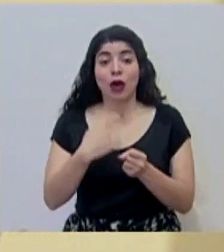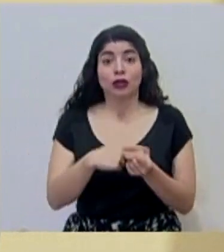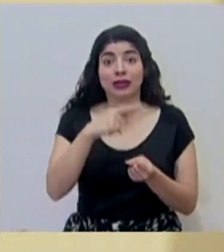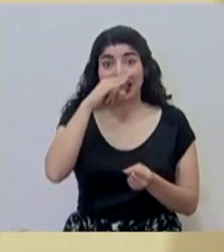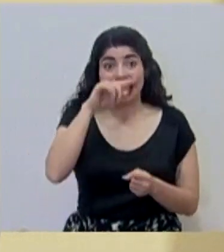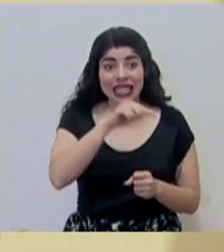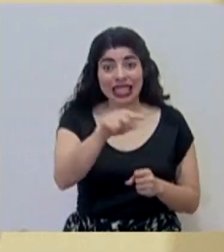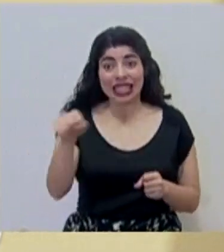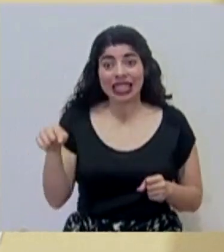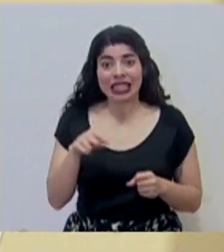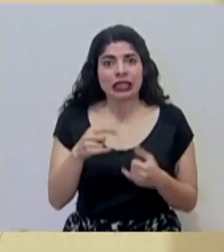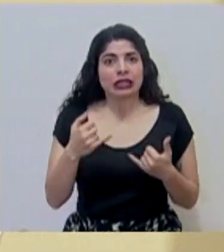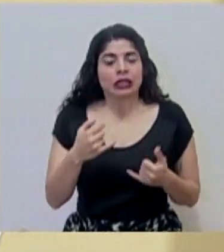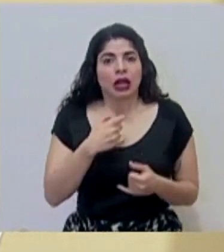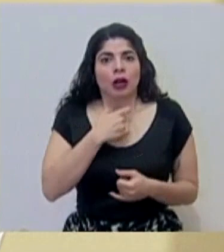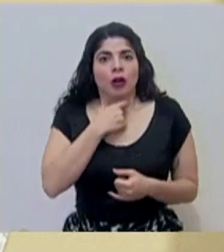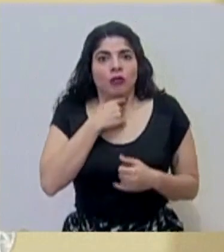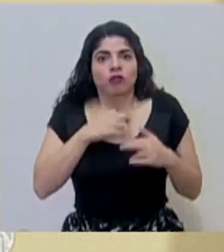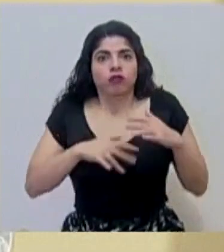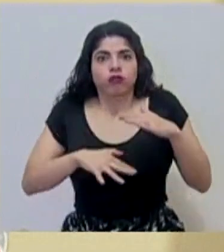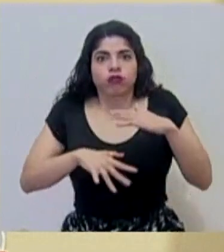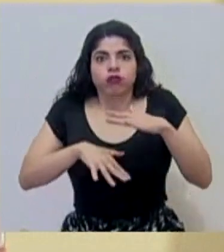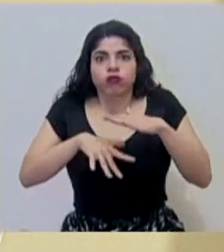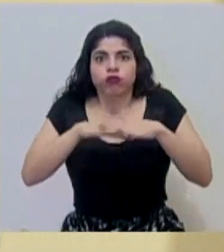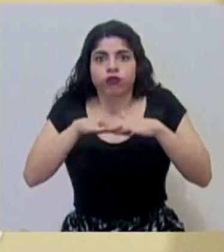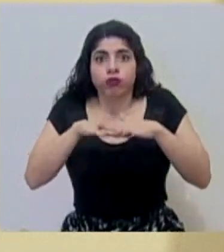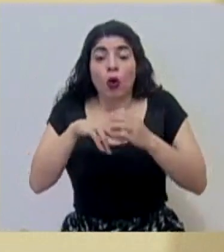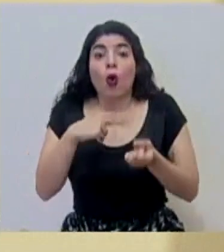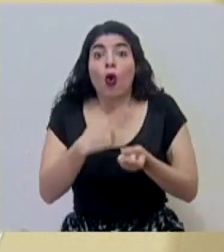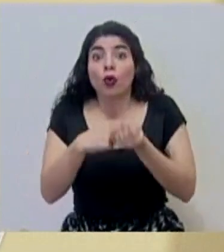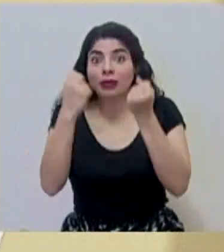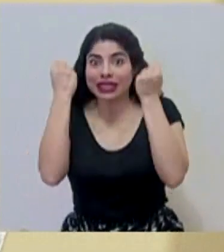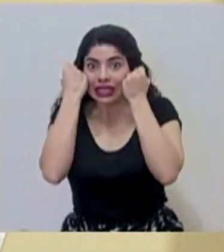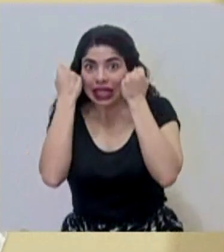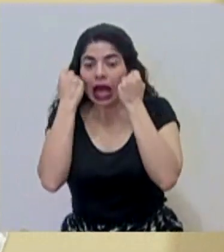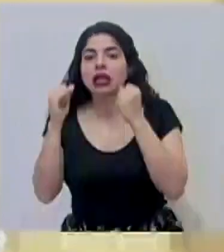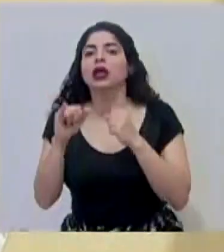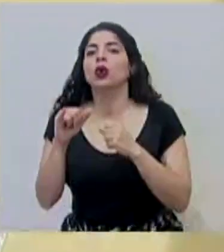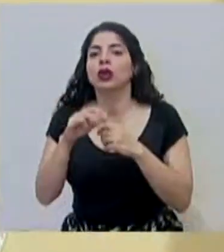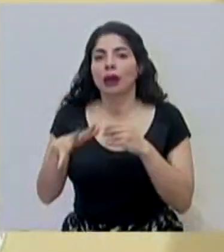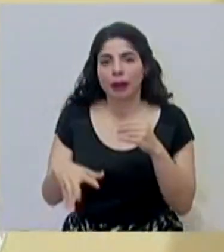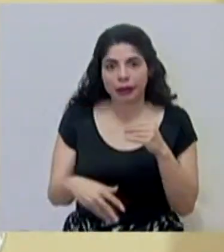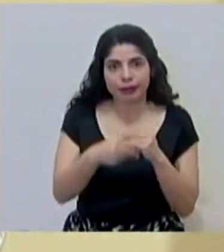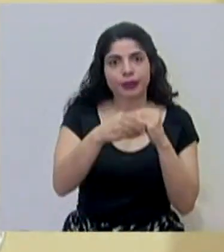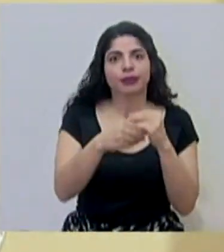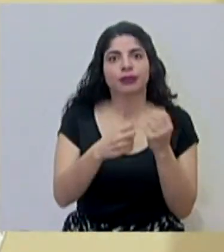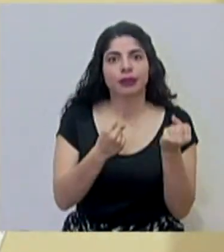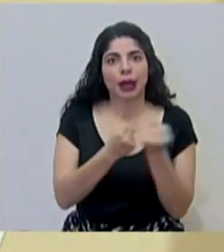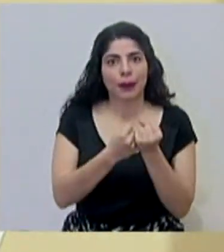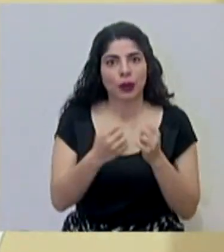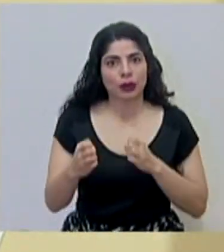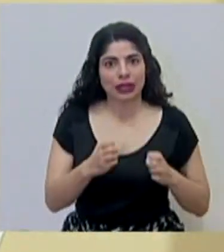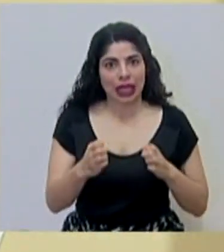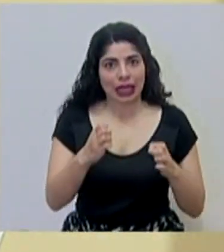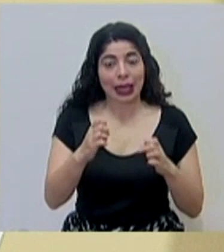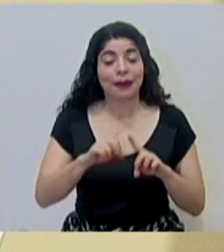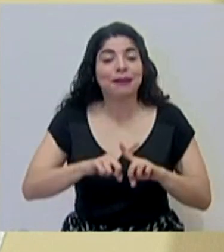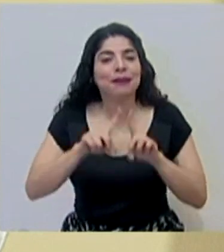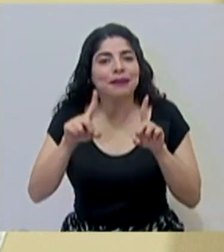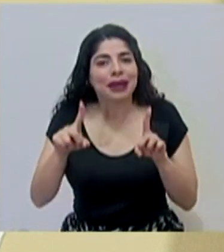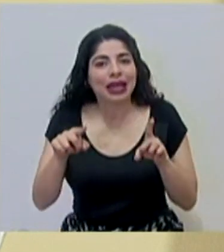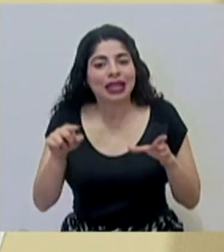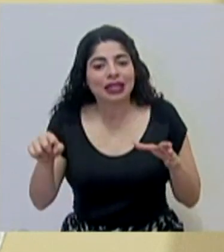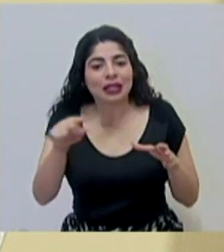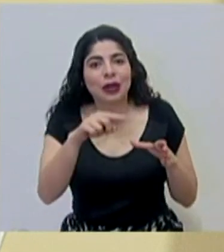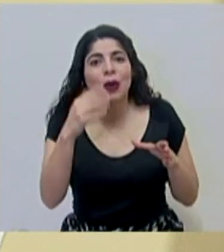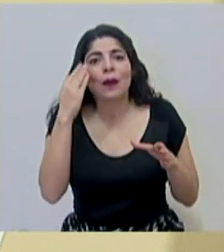niños ya están llegando a su tope. El hospital psiquiátrico también se va a incorporar como parte de esta estrategia, pero esto